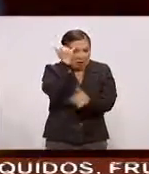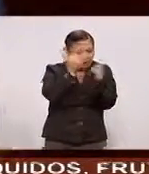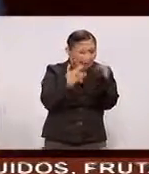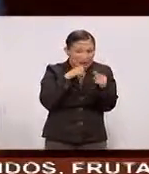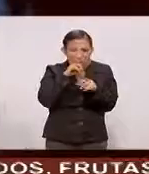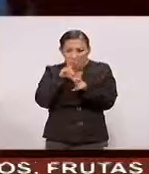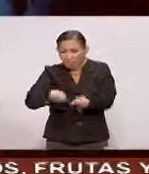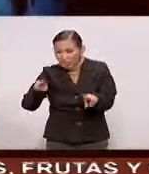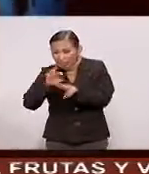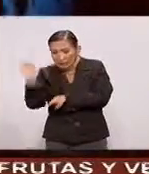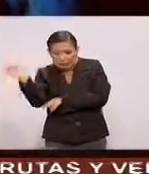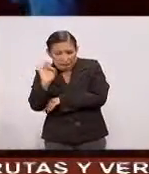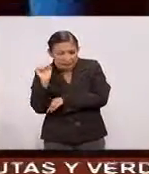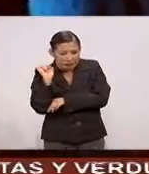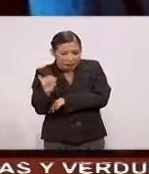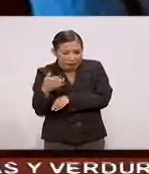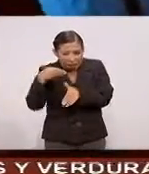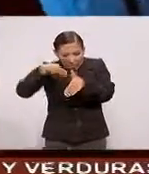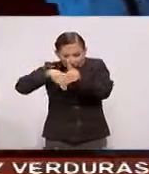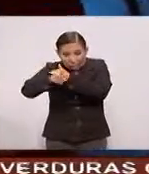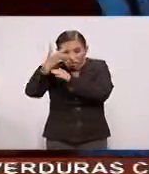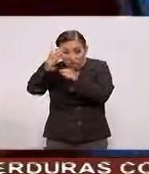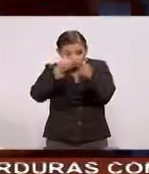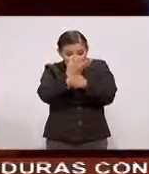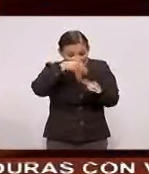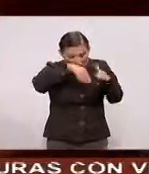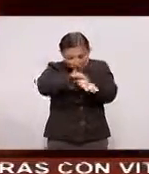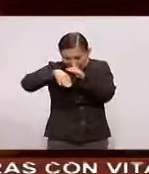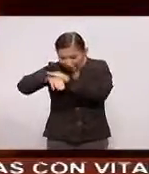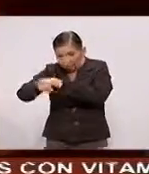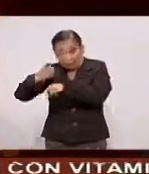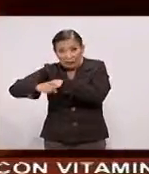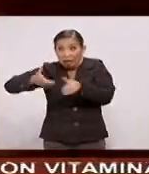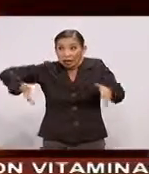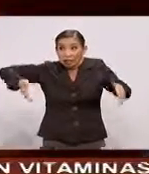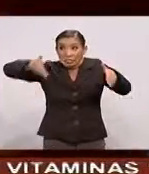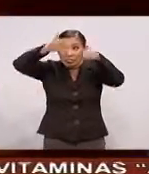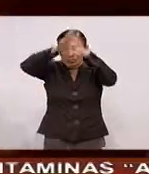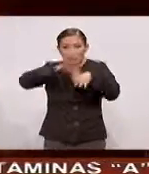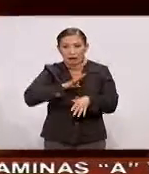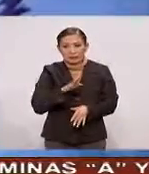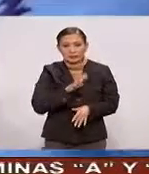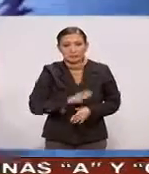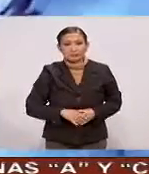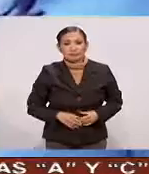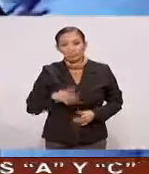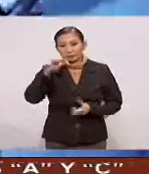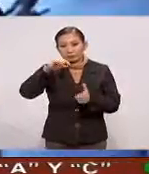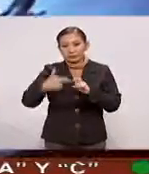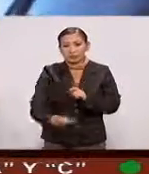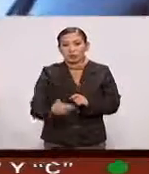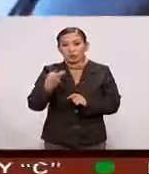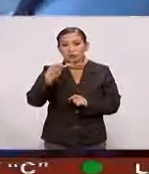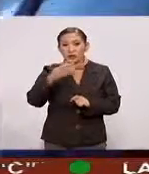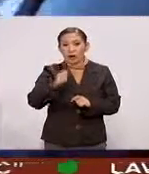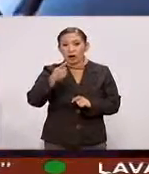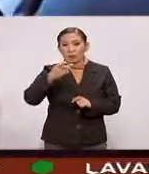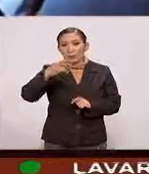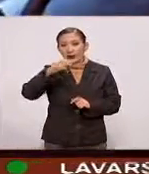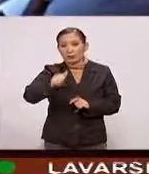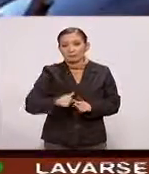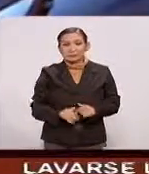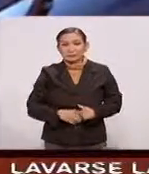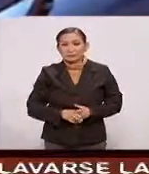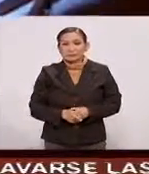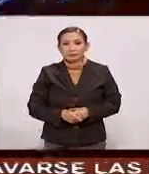Un análisis Sobre la viabilidad De acceder A las dos nuevas cámaras Sin dañar Las paredes existentes Para México al día Gustavo